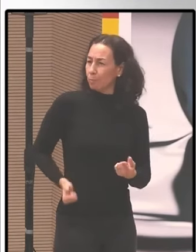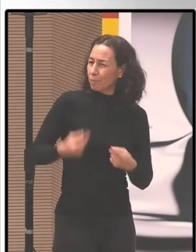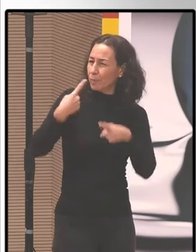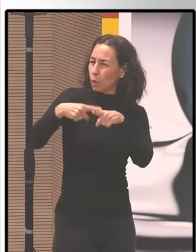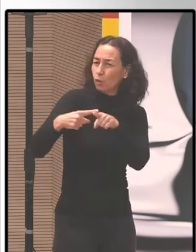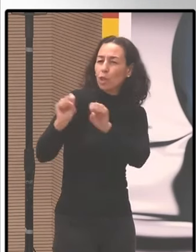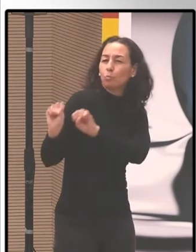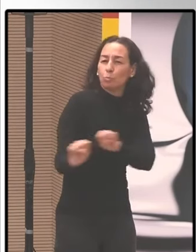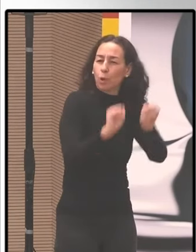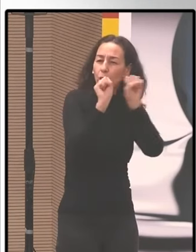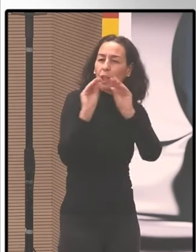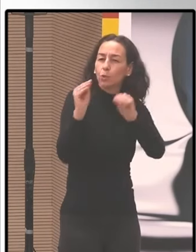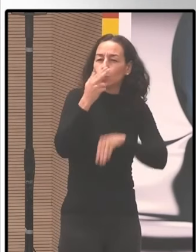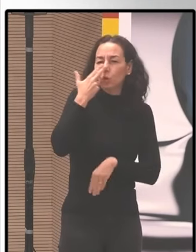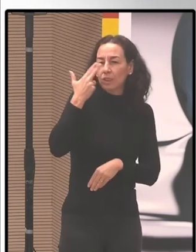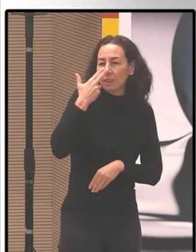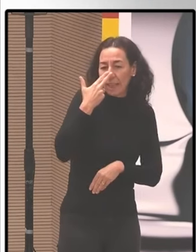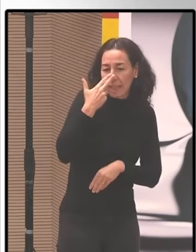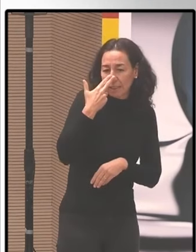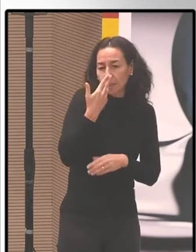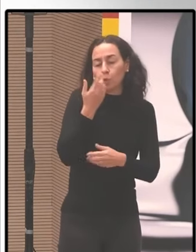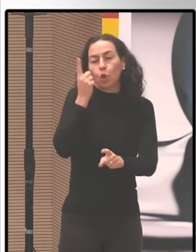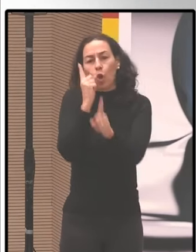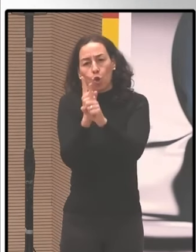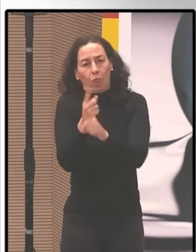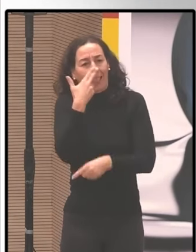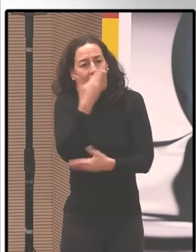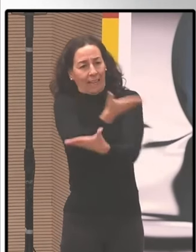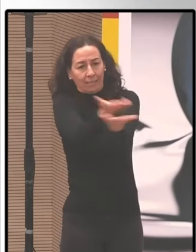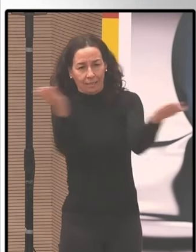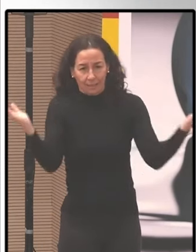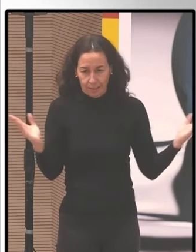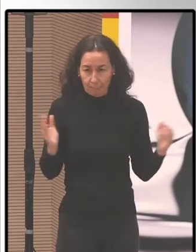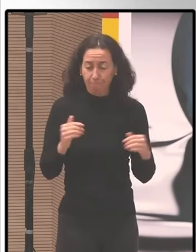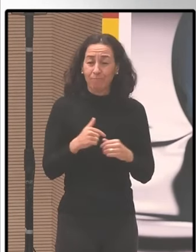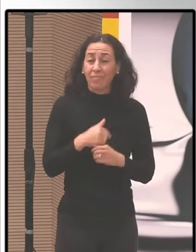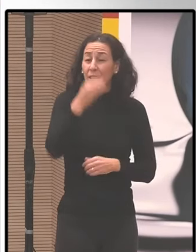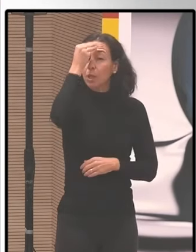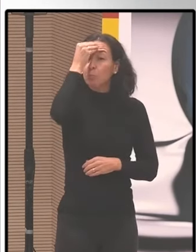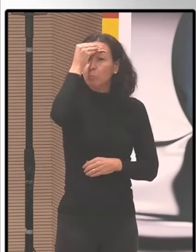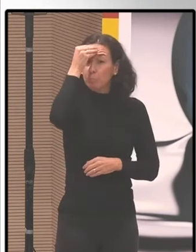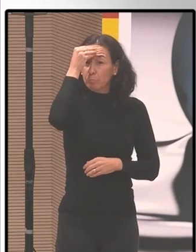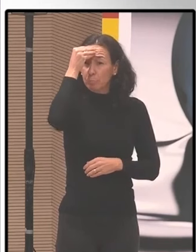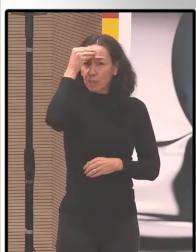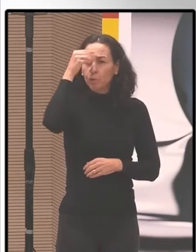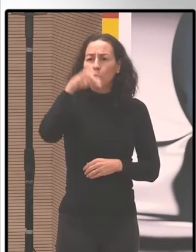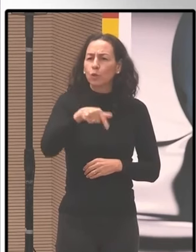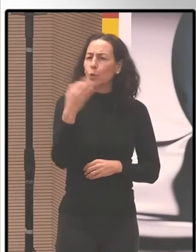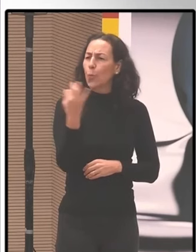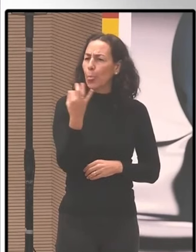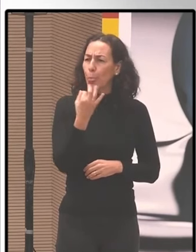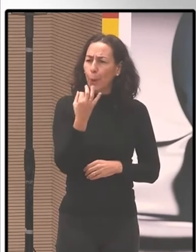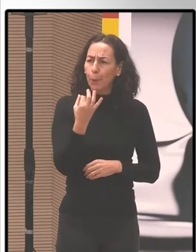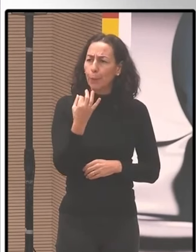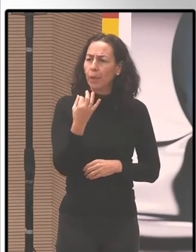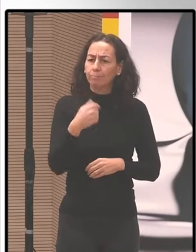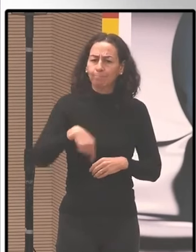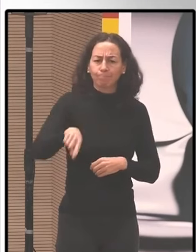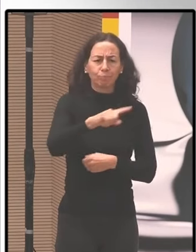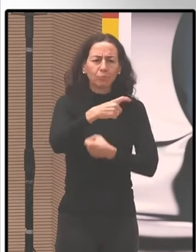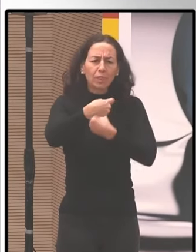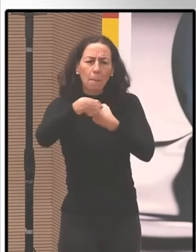protege sus intereses sobre los intereses de la mayoría creo que además esto tiene que ir acompañado de una participación